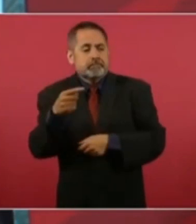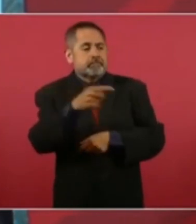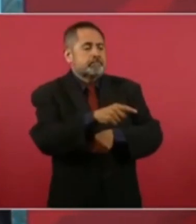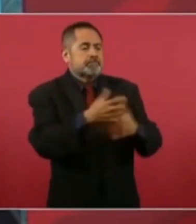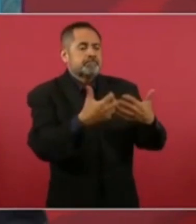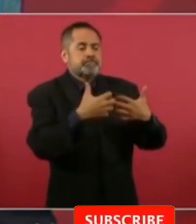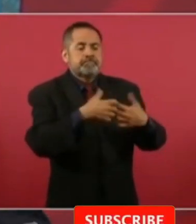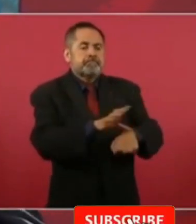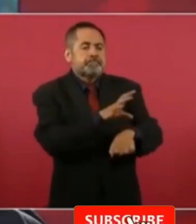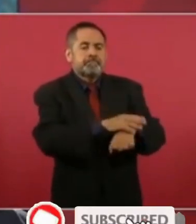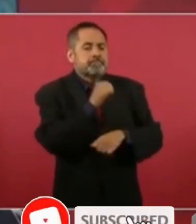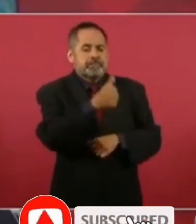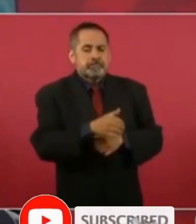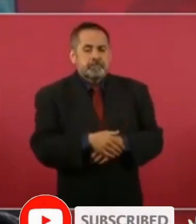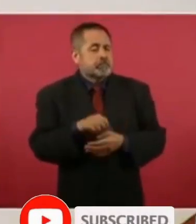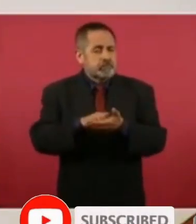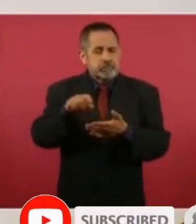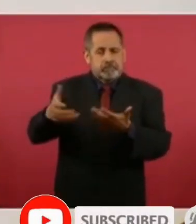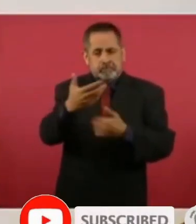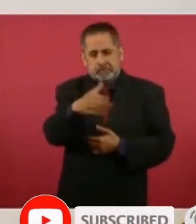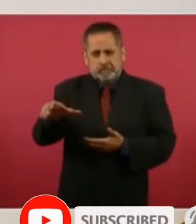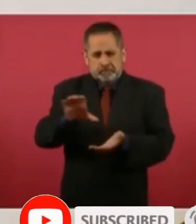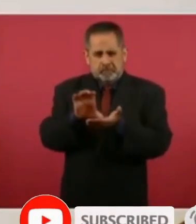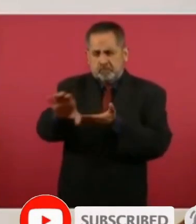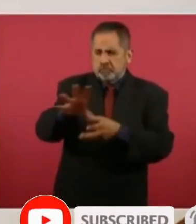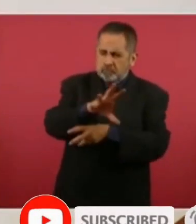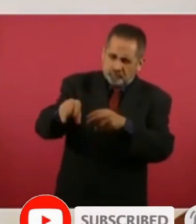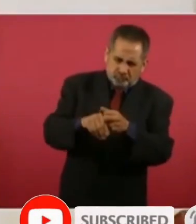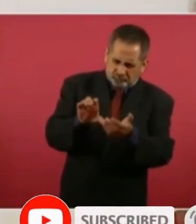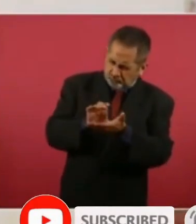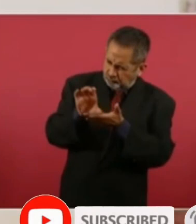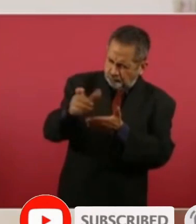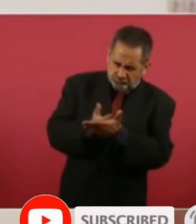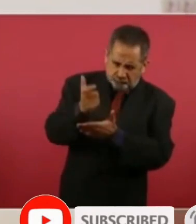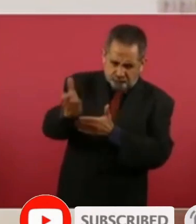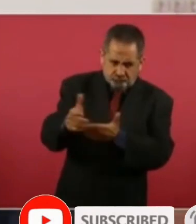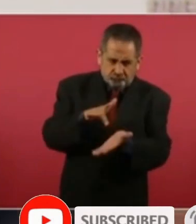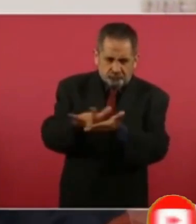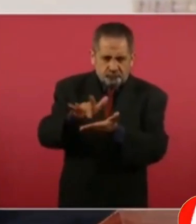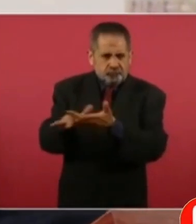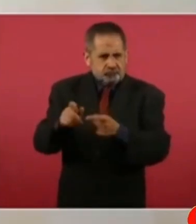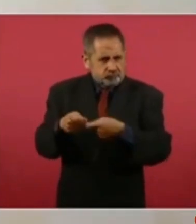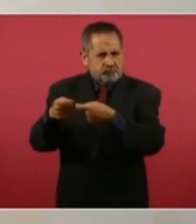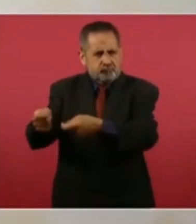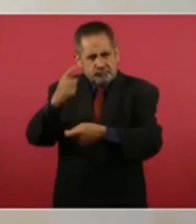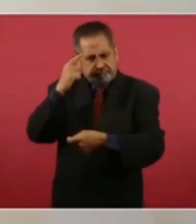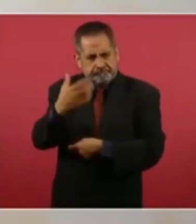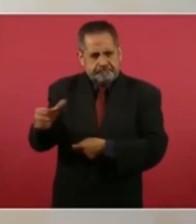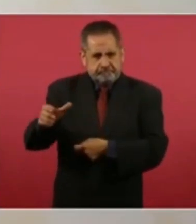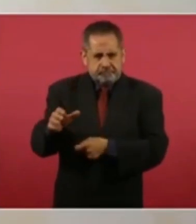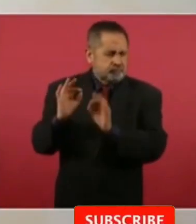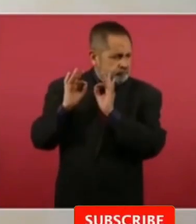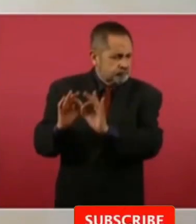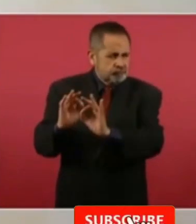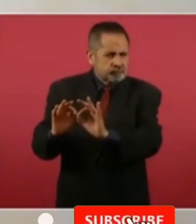recibe de subsidio todo su costo de producción eso lo tienen